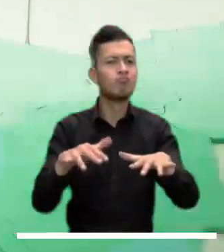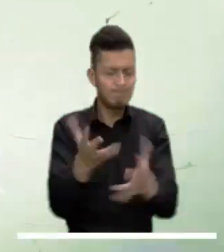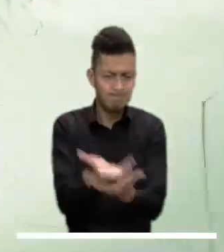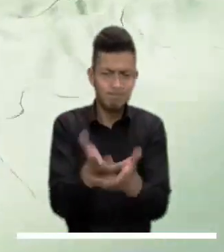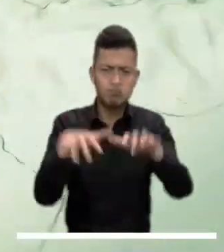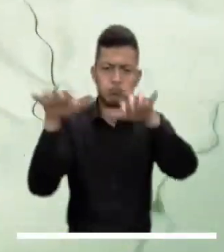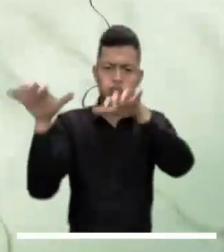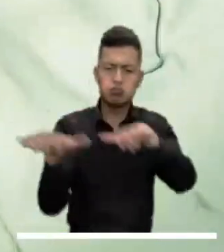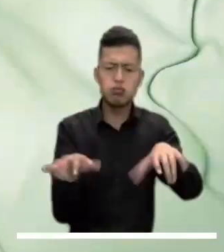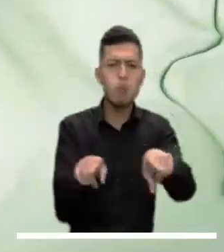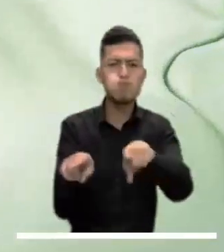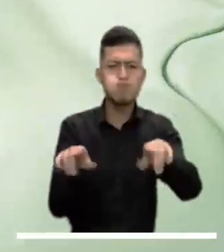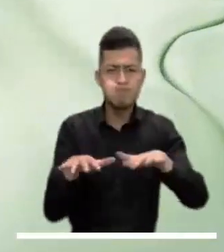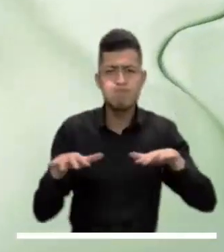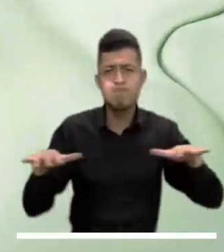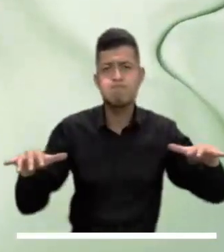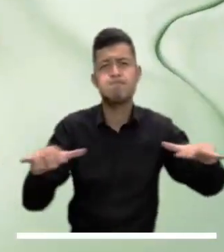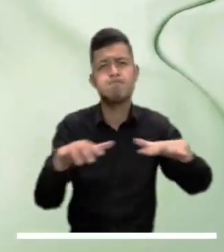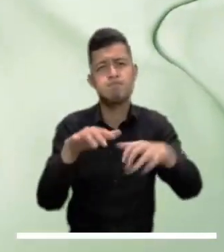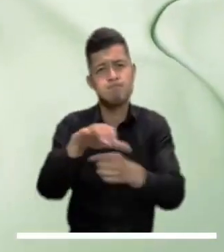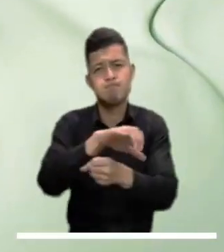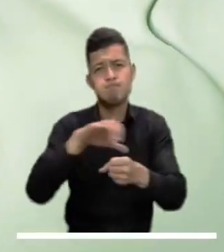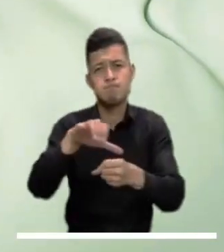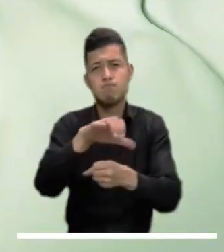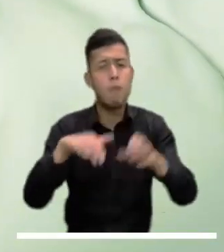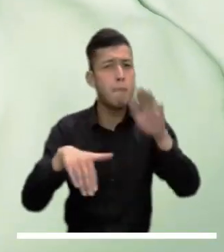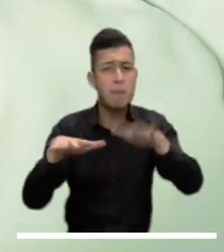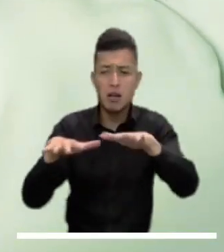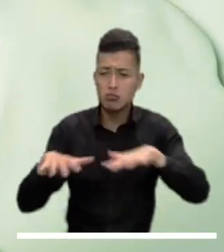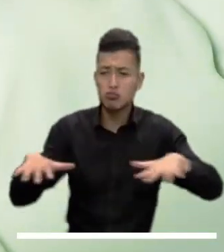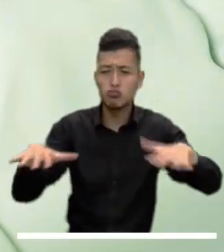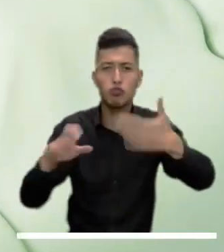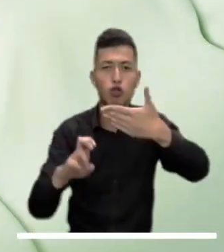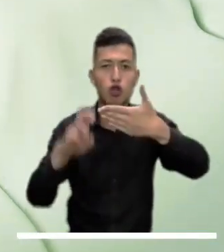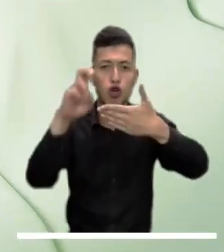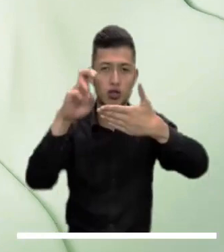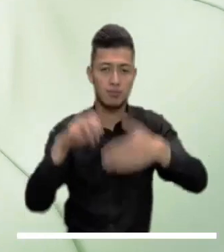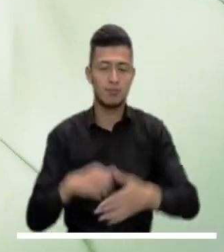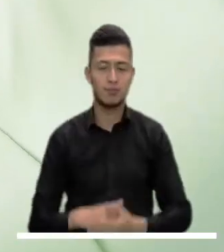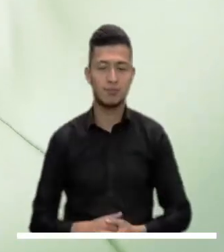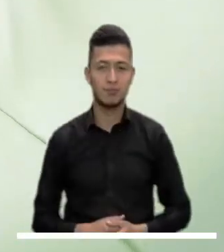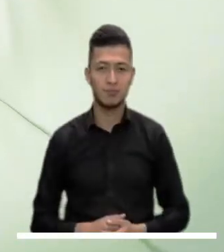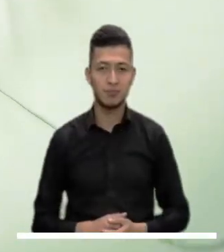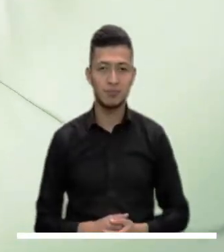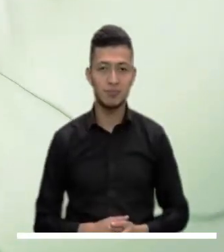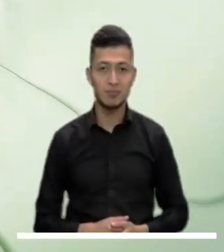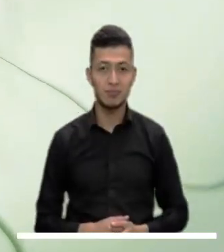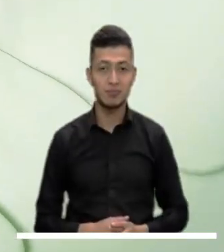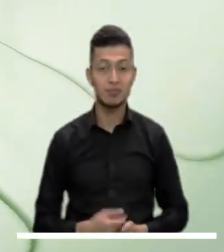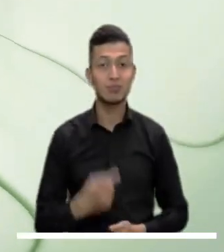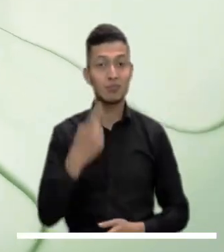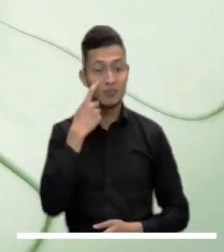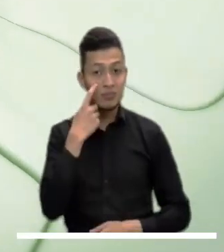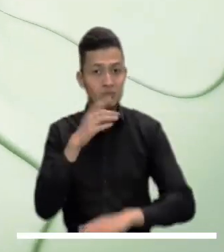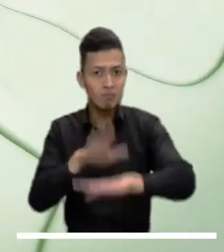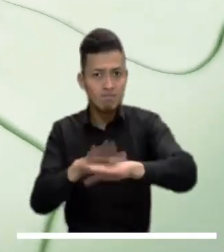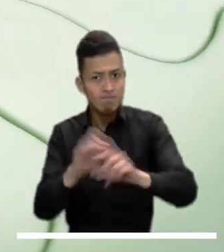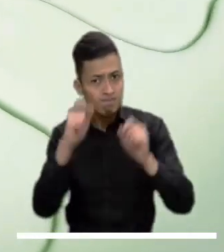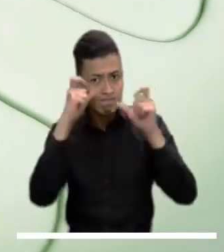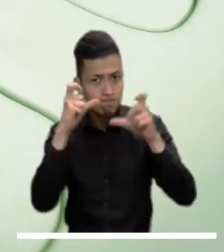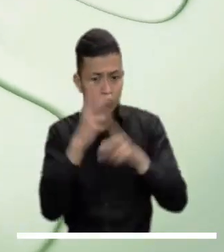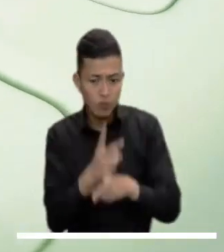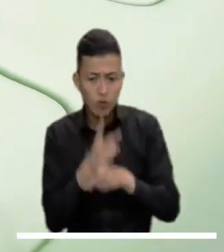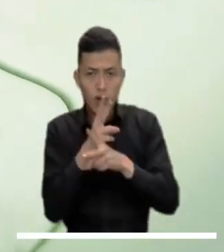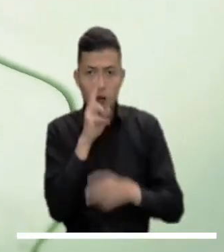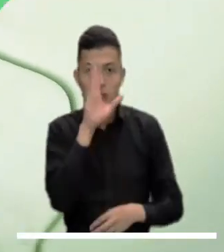Finalmente, la capital del país tendrá una jornada húmeda, pues se esperan lluvias en amplios sectores de la ciudad, en especial en la zona norte.